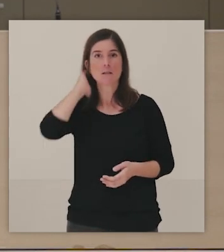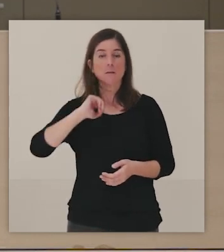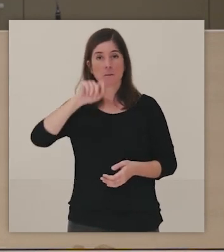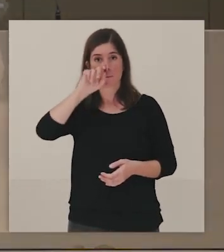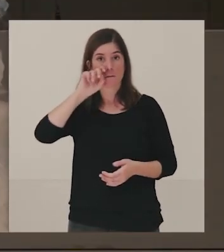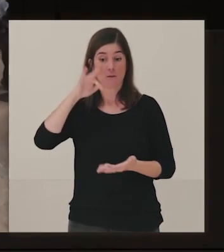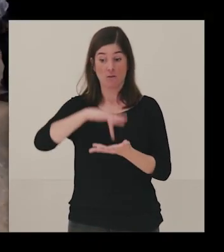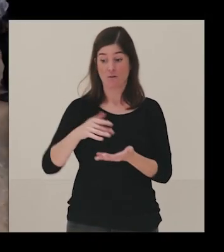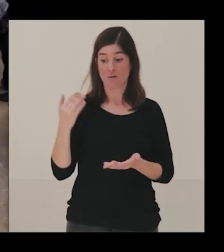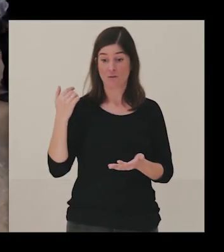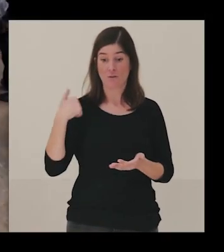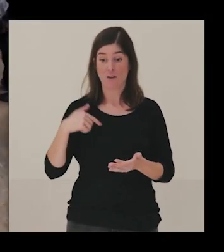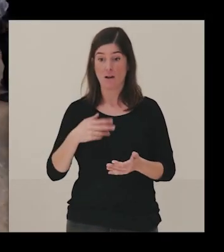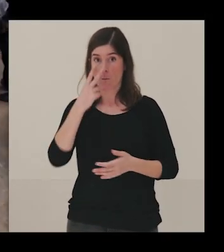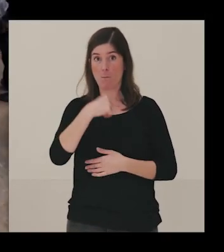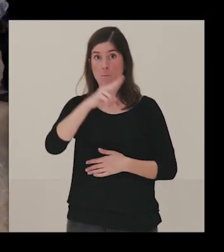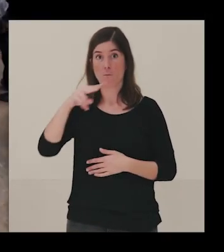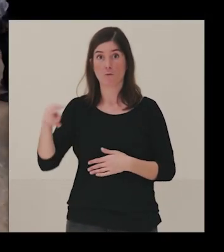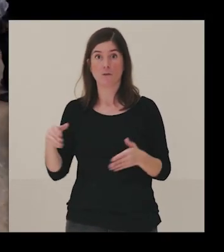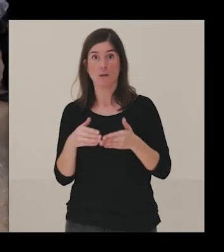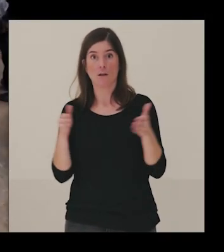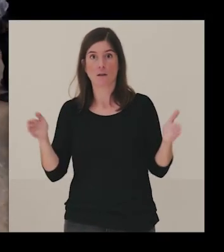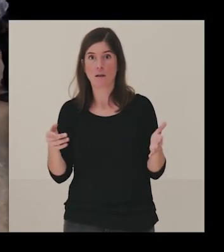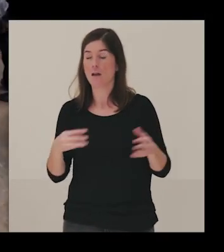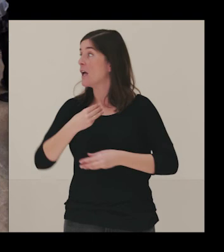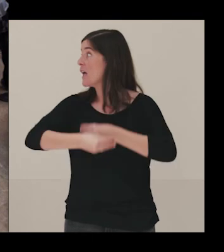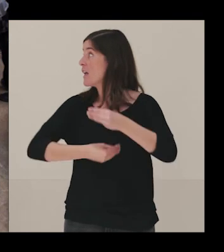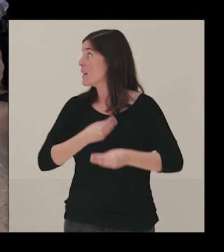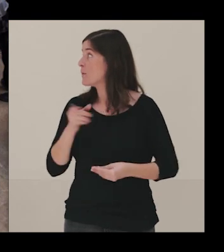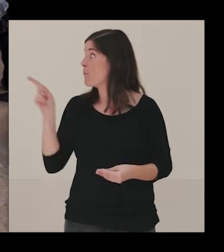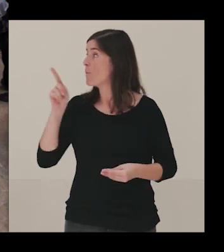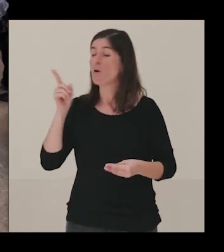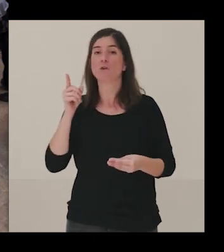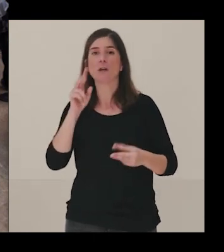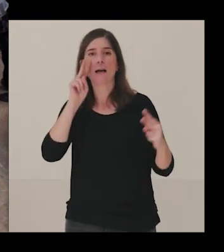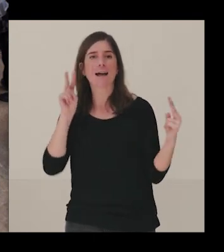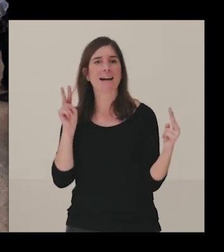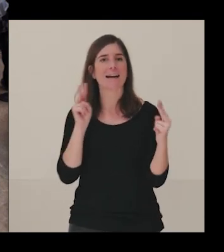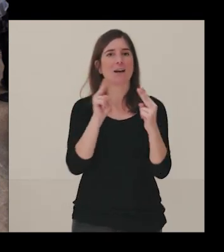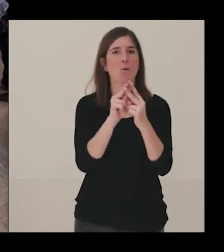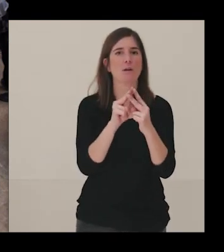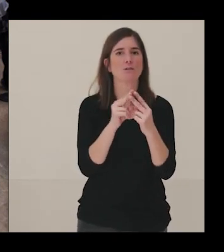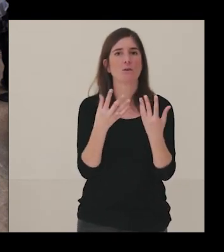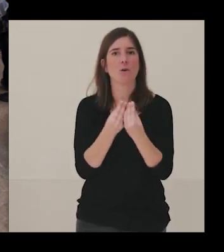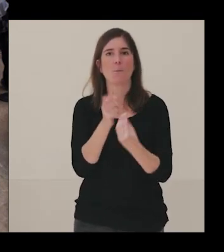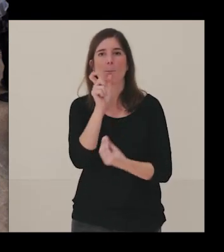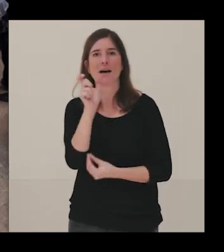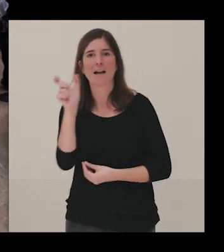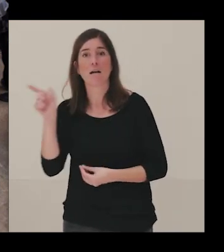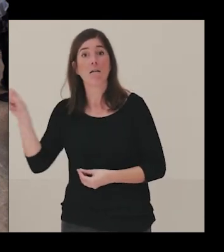visita, reencuentro en palabras, dirigida a personas ciegas o con baja visión, que nos está funcionando